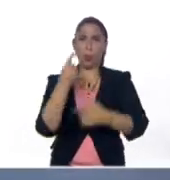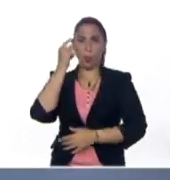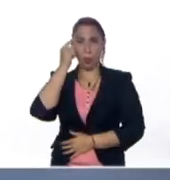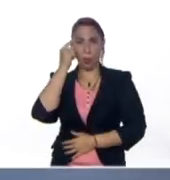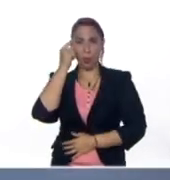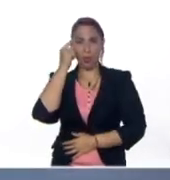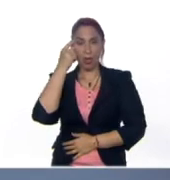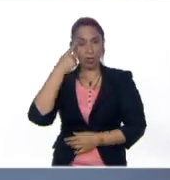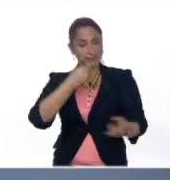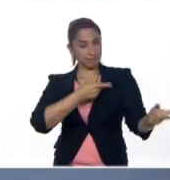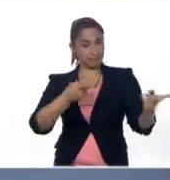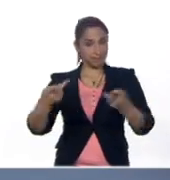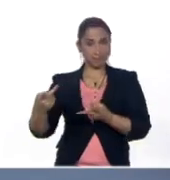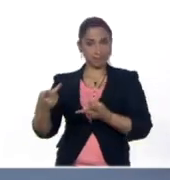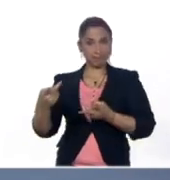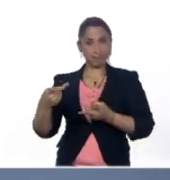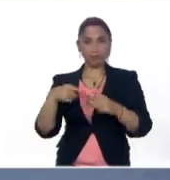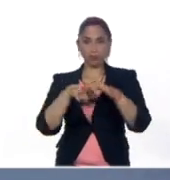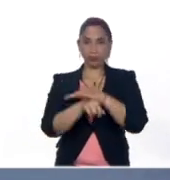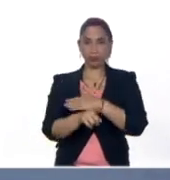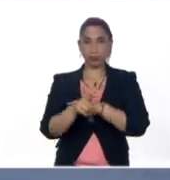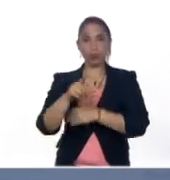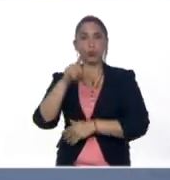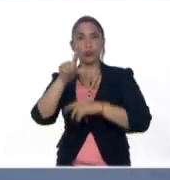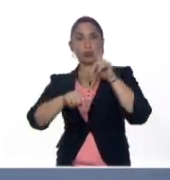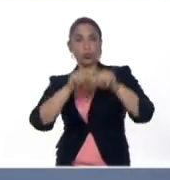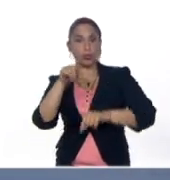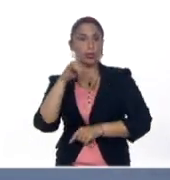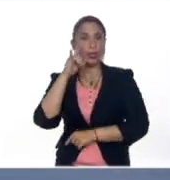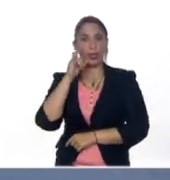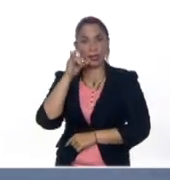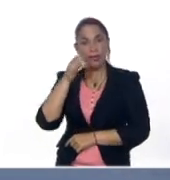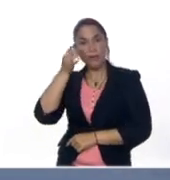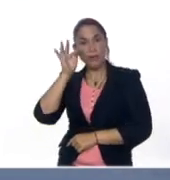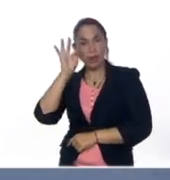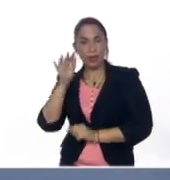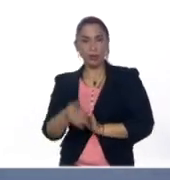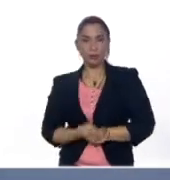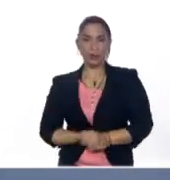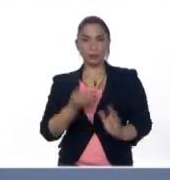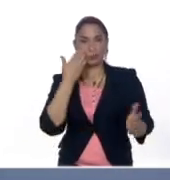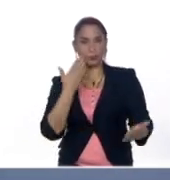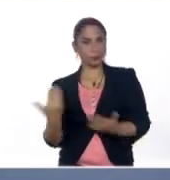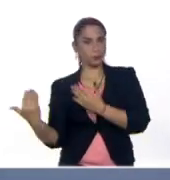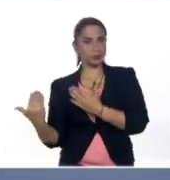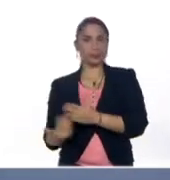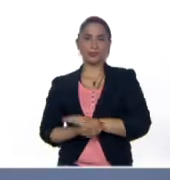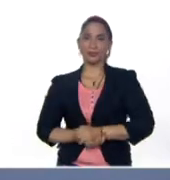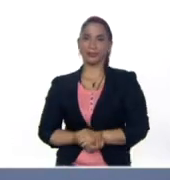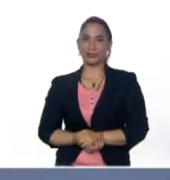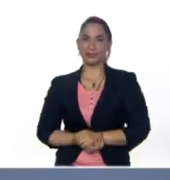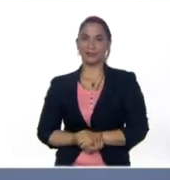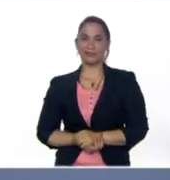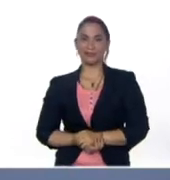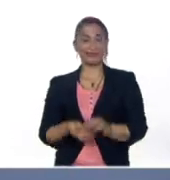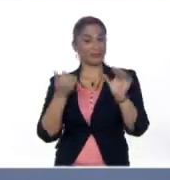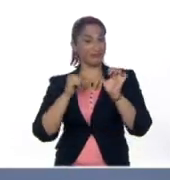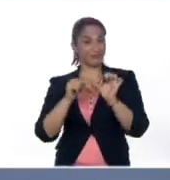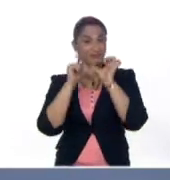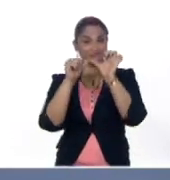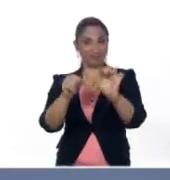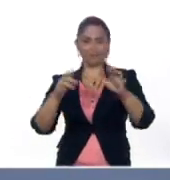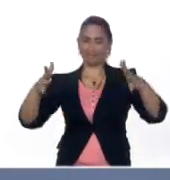eso te invitamos a ingresar en Twitter, Instagram y Facebook con arroba MPP Educación. Y seguimos